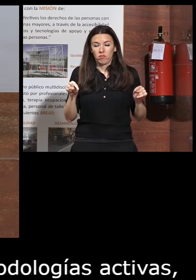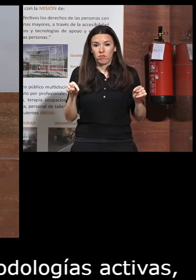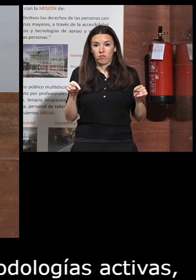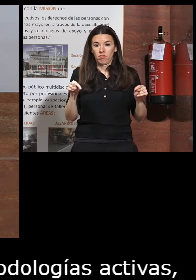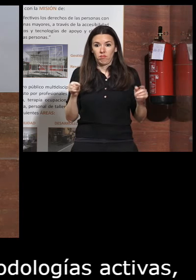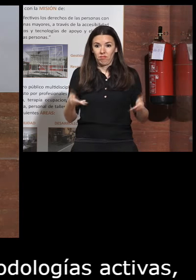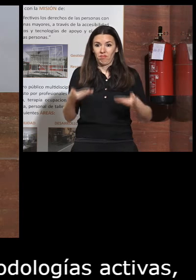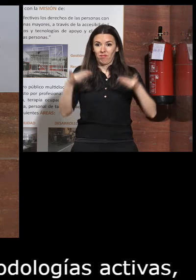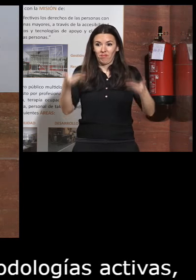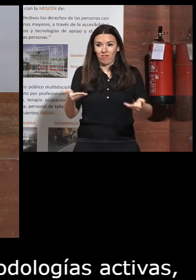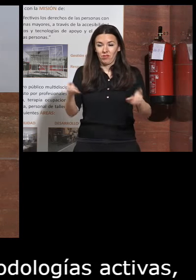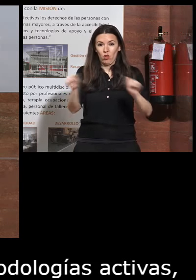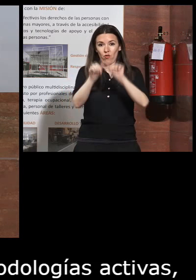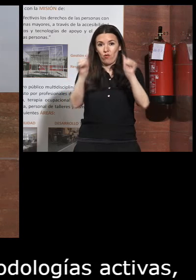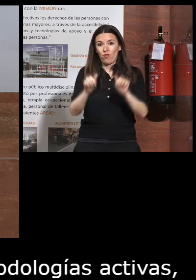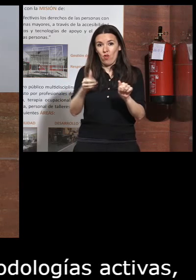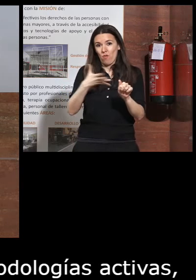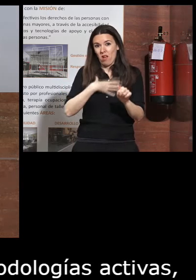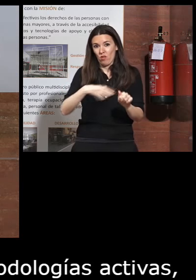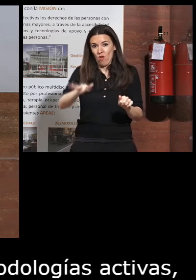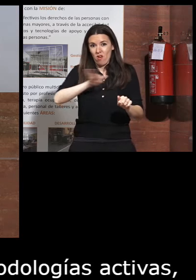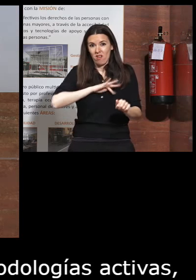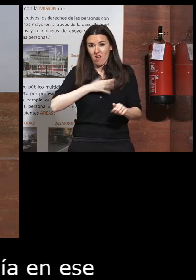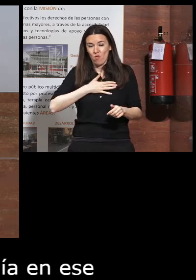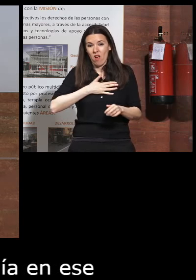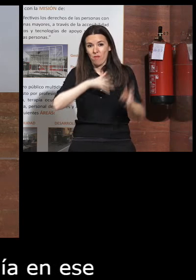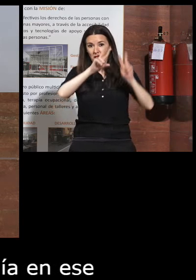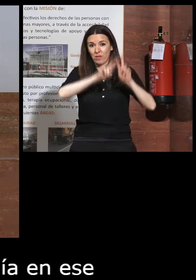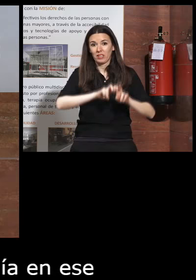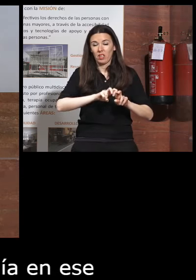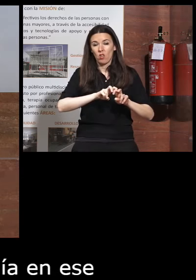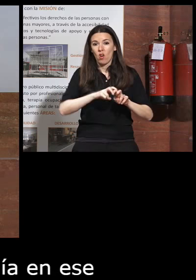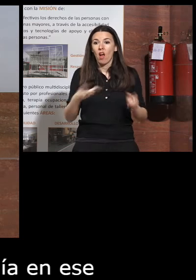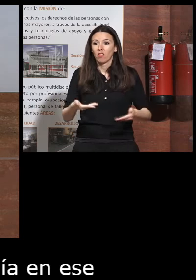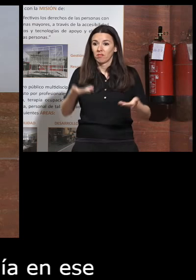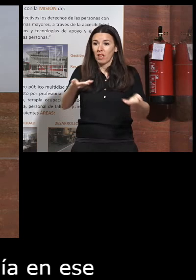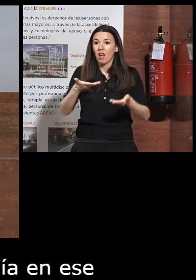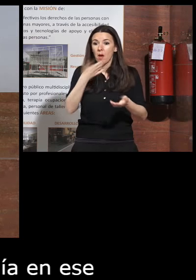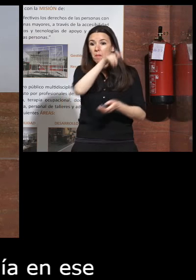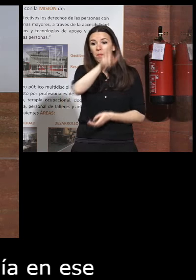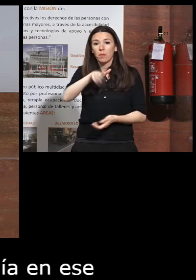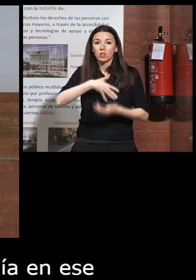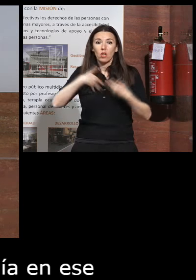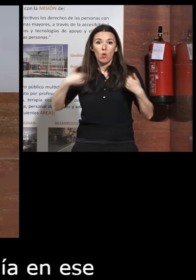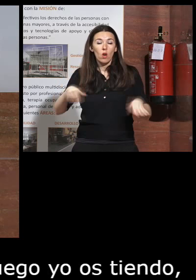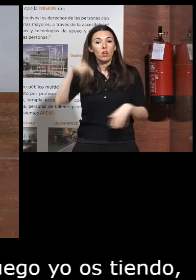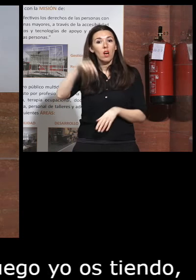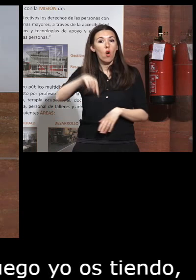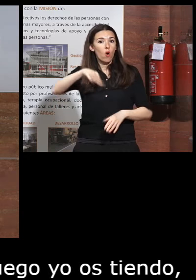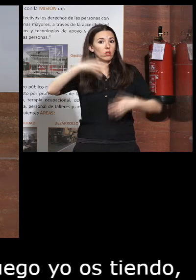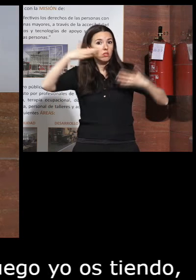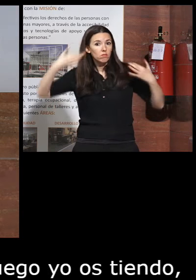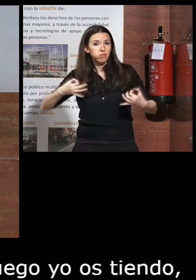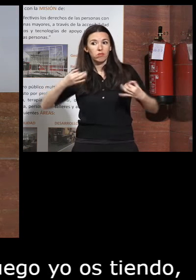tiendo y desde la manera que a mí me puede tocar como docente investigadora un guante para que cualquier persona que hoy esté seguro